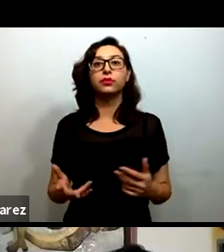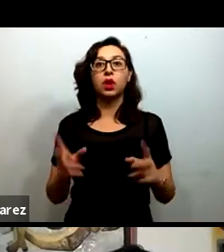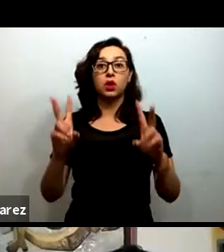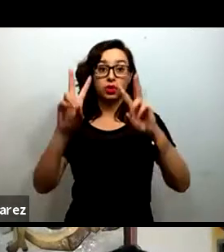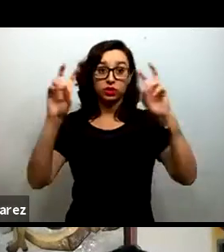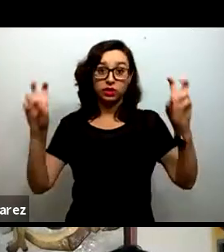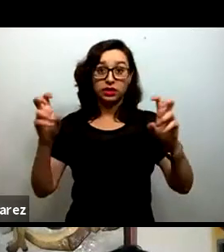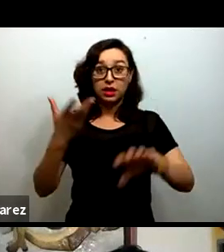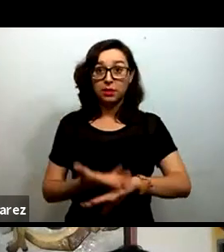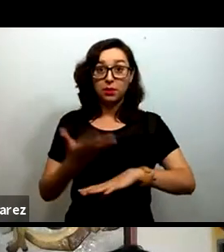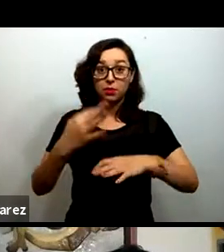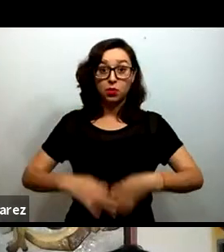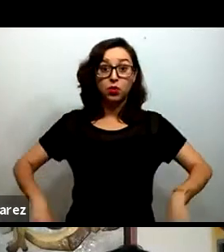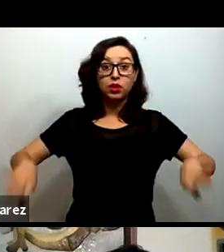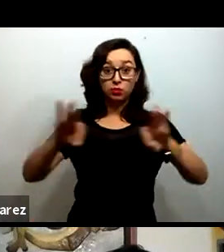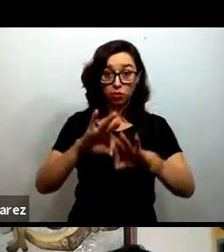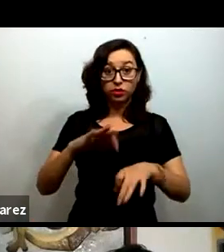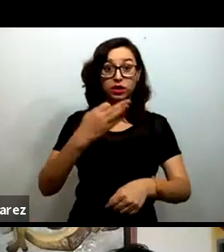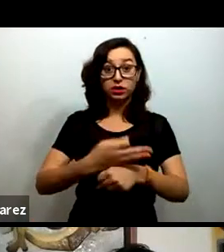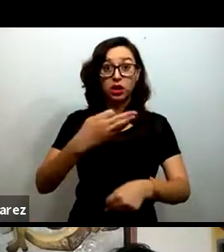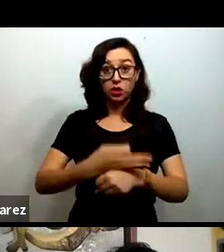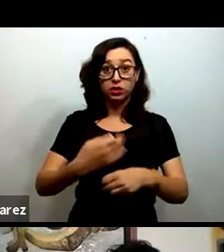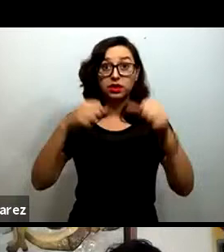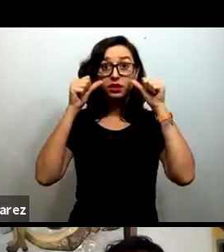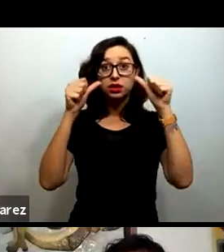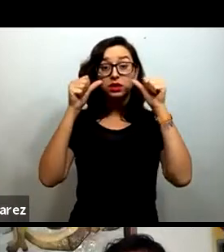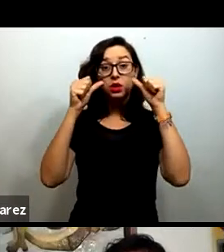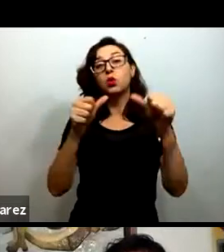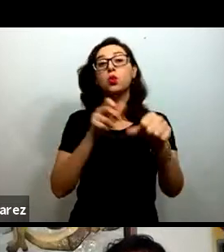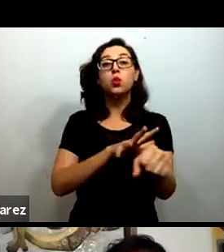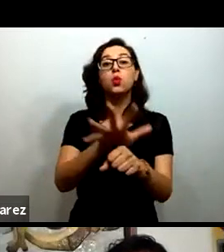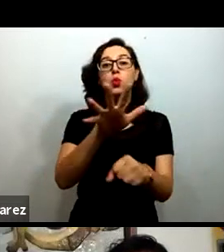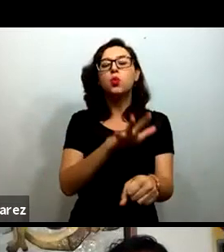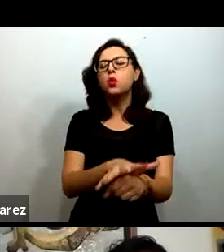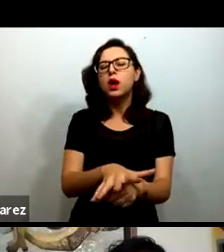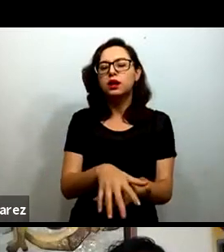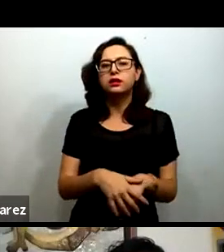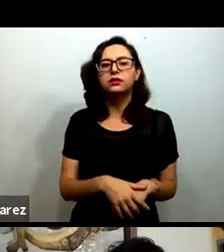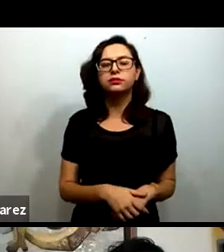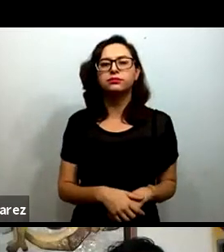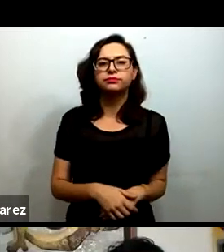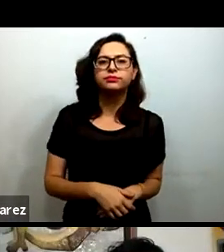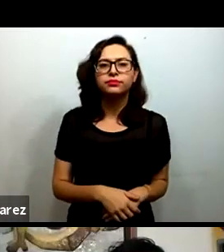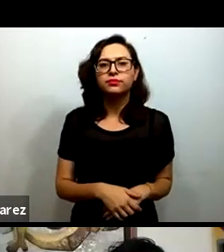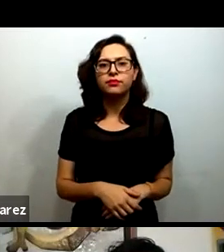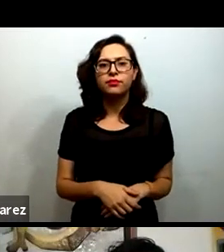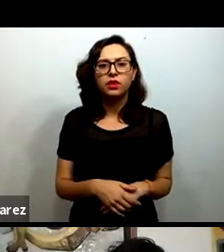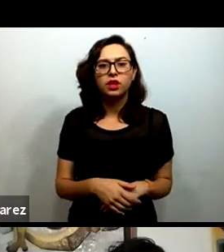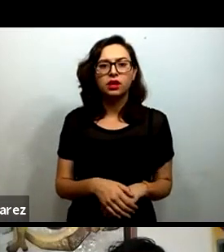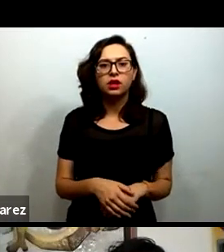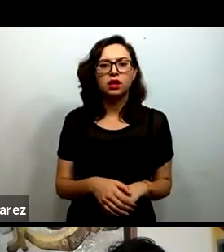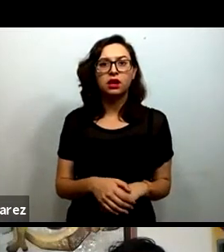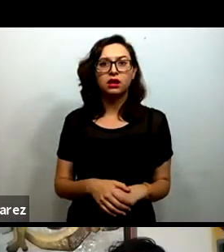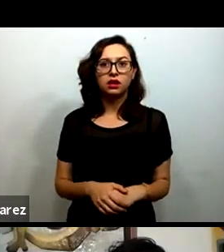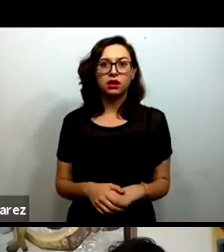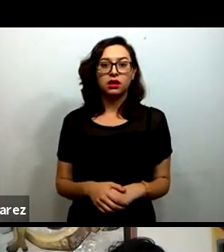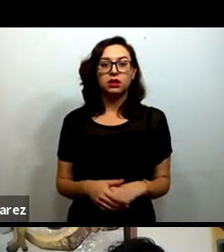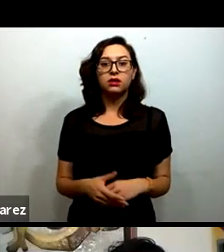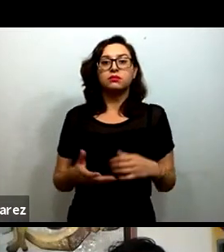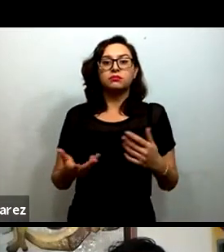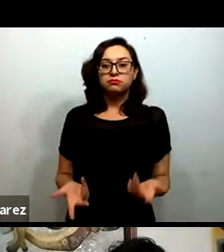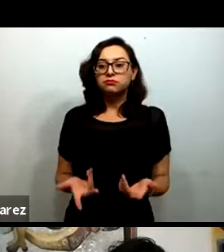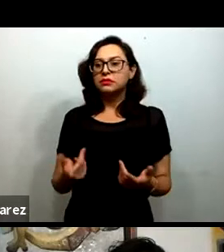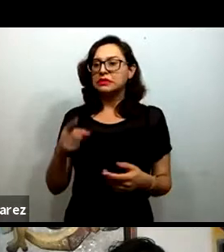muy relevante y muy oportuno, que es la recuperación de las alianzas para poder hacer frente a desafíos